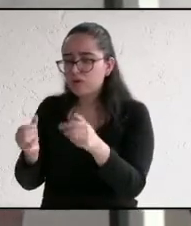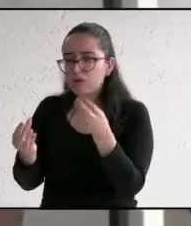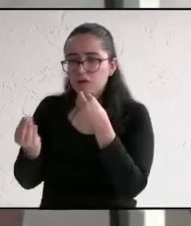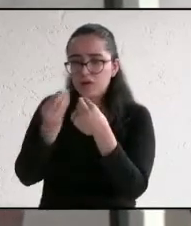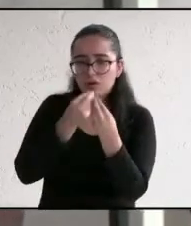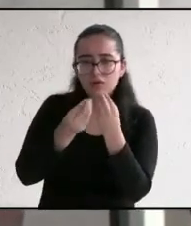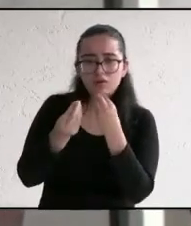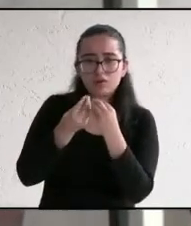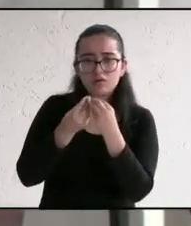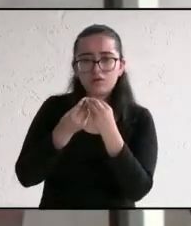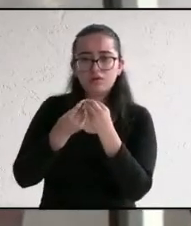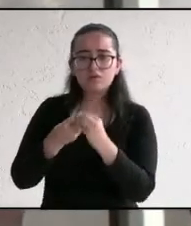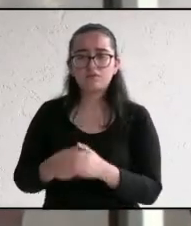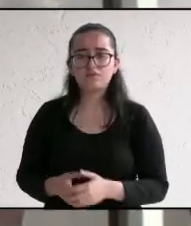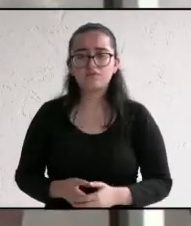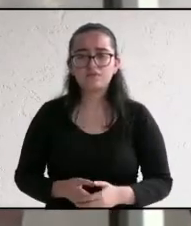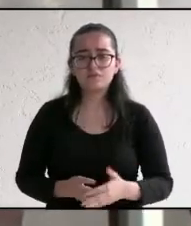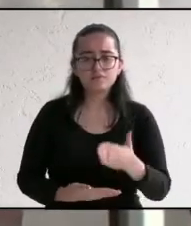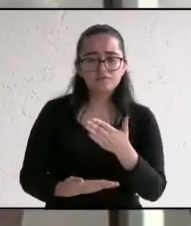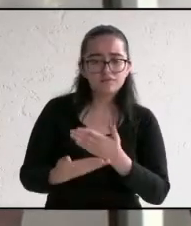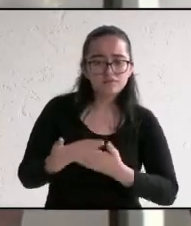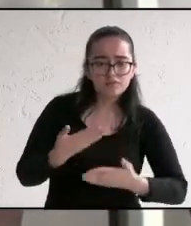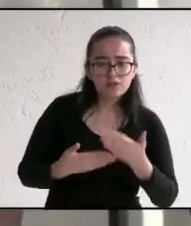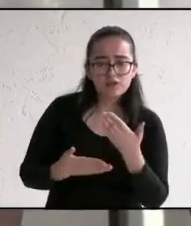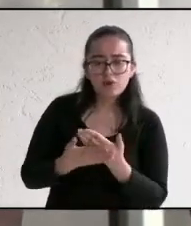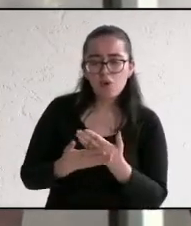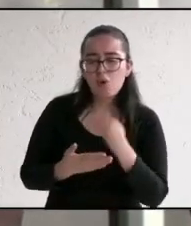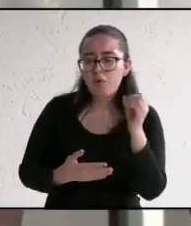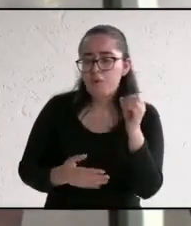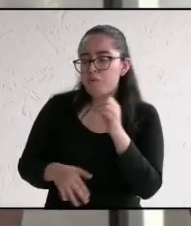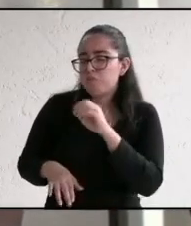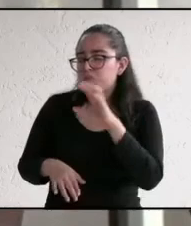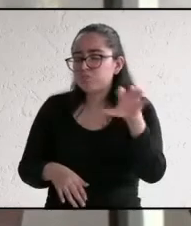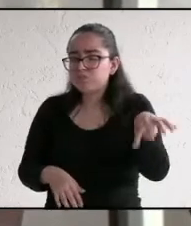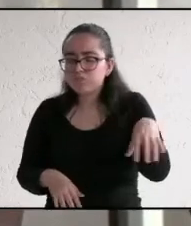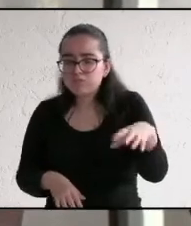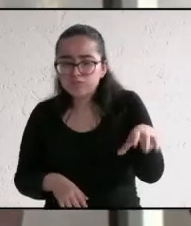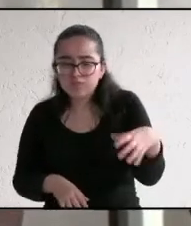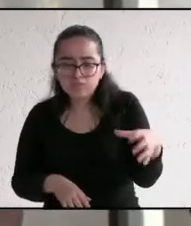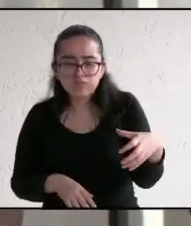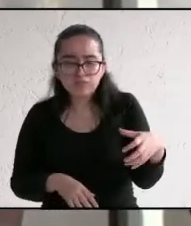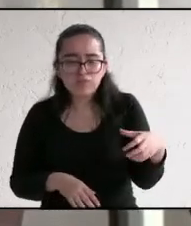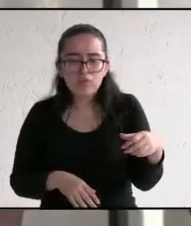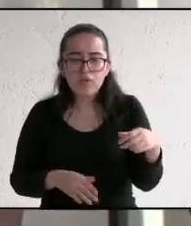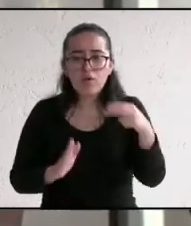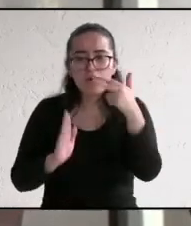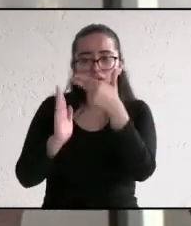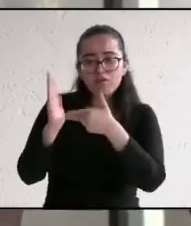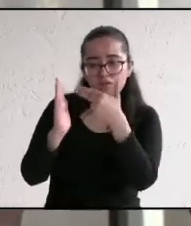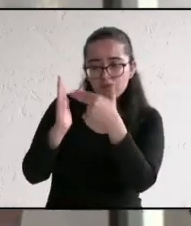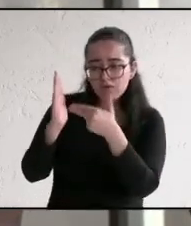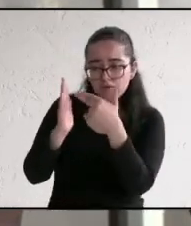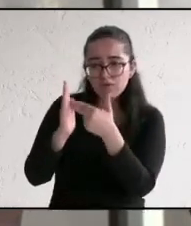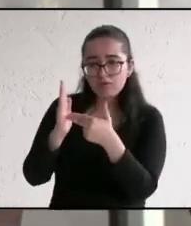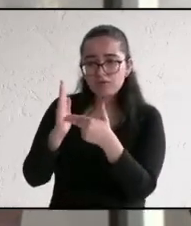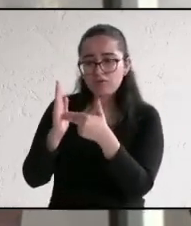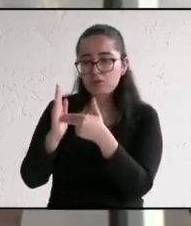necesitamos desarrollar o gestionar el talento humano a través de la capacitación para generar mayor empleo,